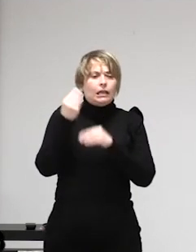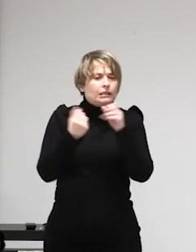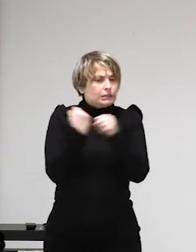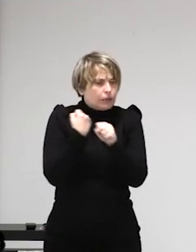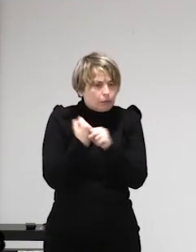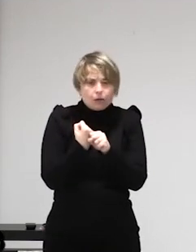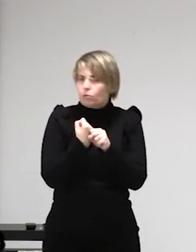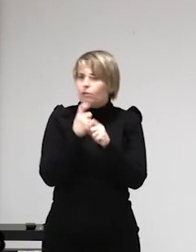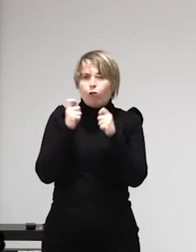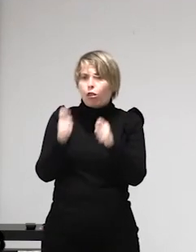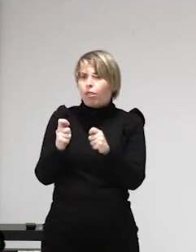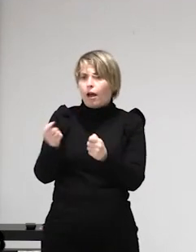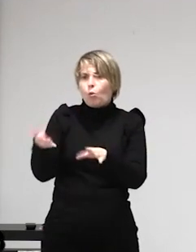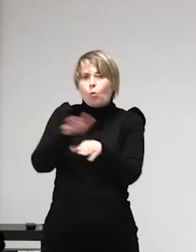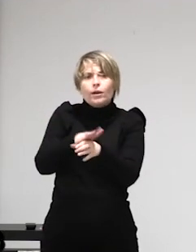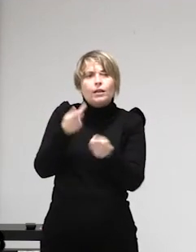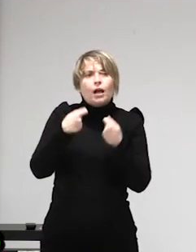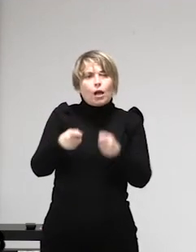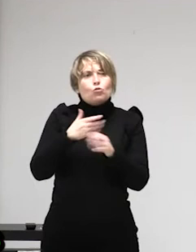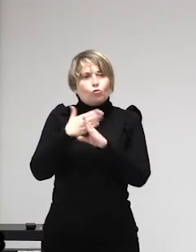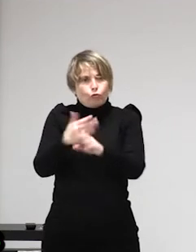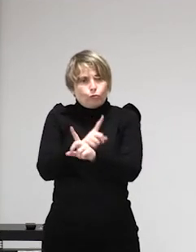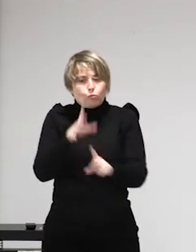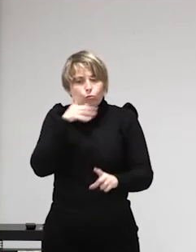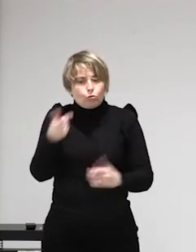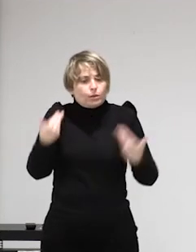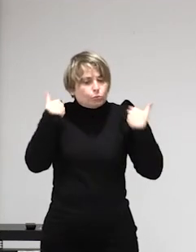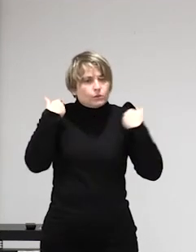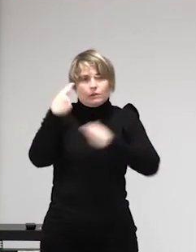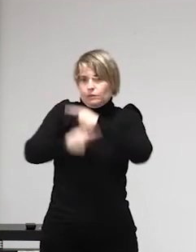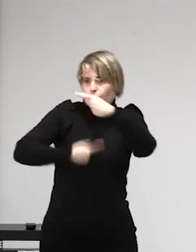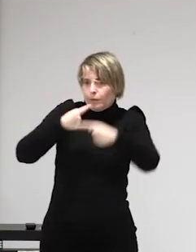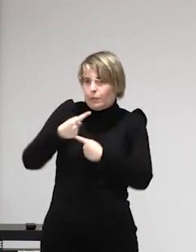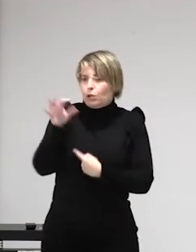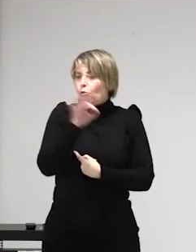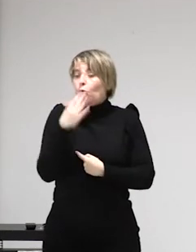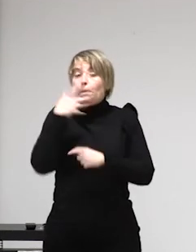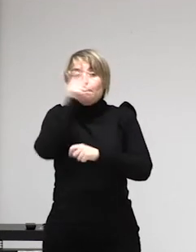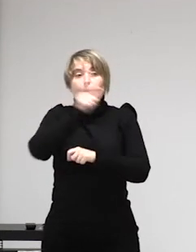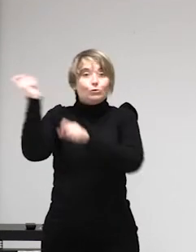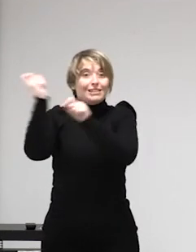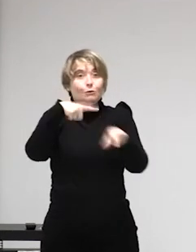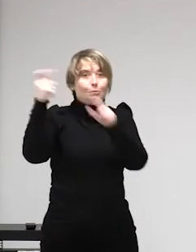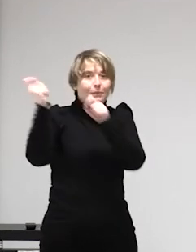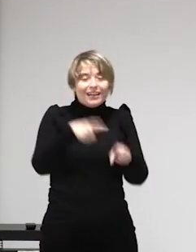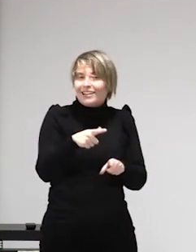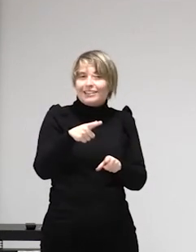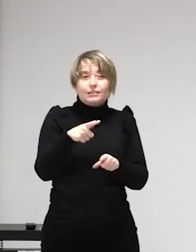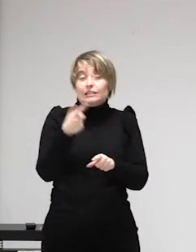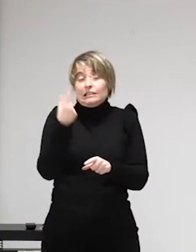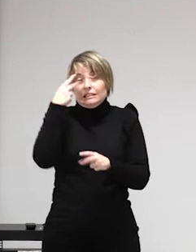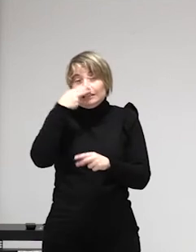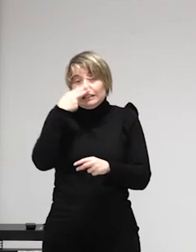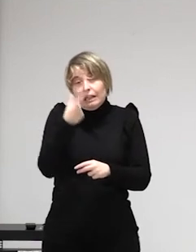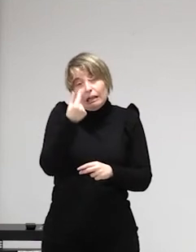bueno a quien hay que pedir en las cuentas de por qué existe la trata repito no es a las trabajadoras sexuales